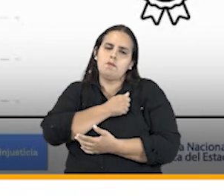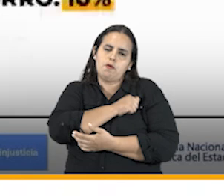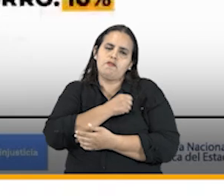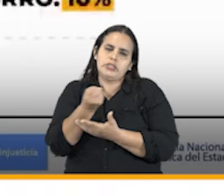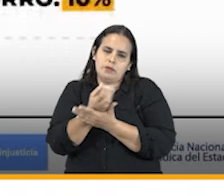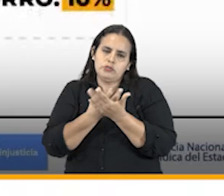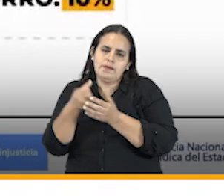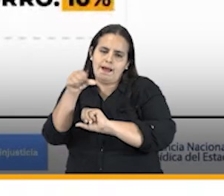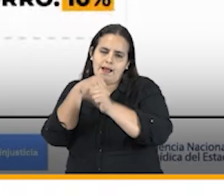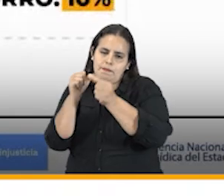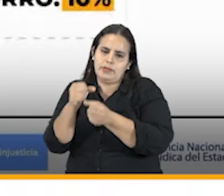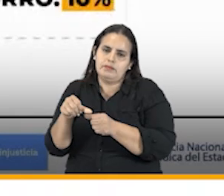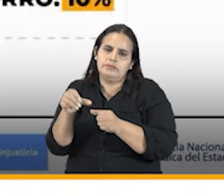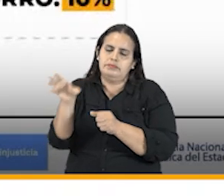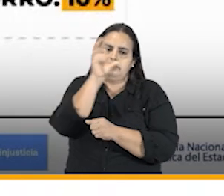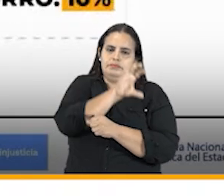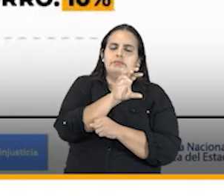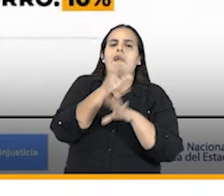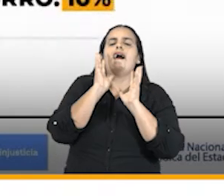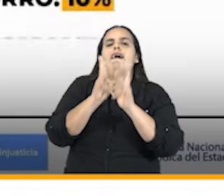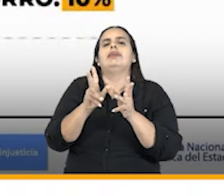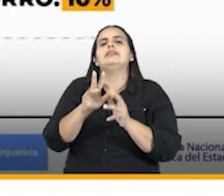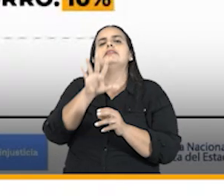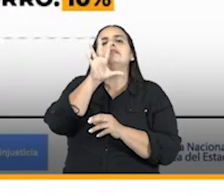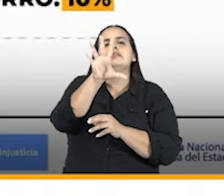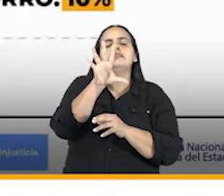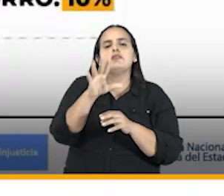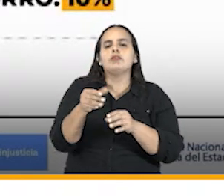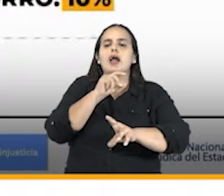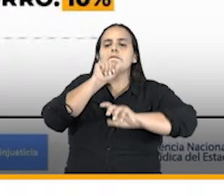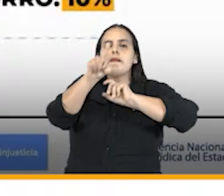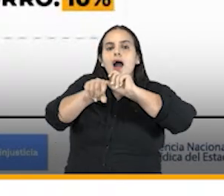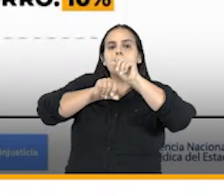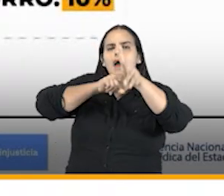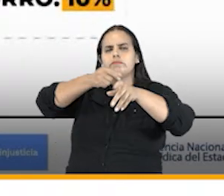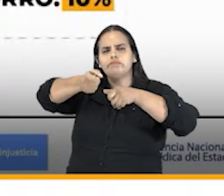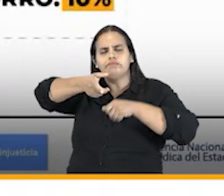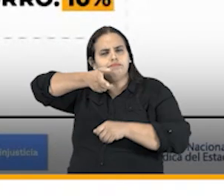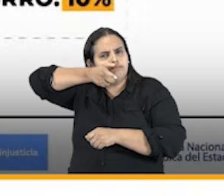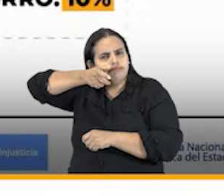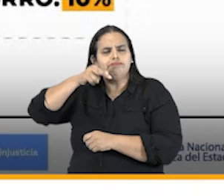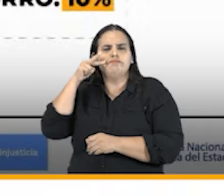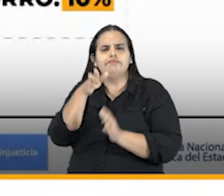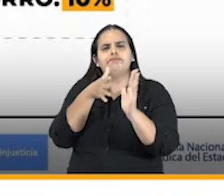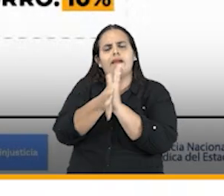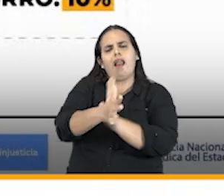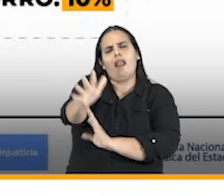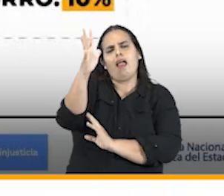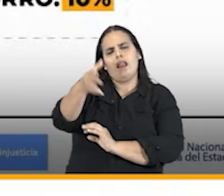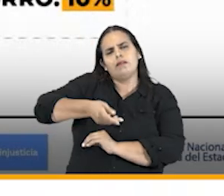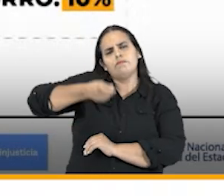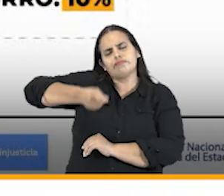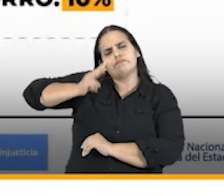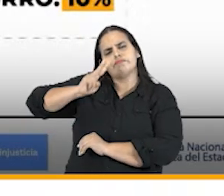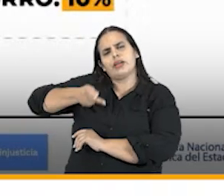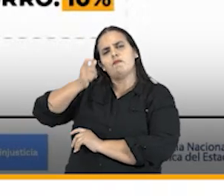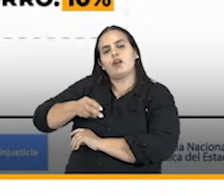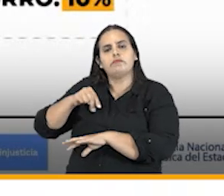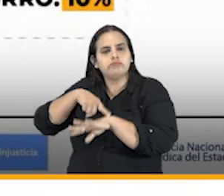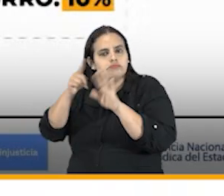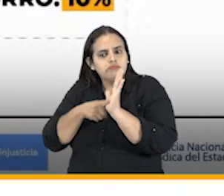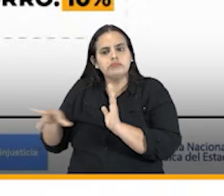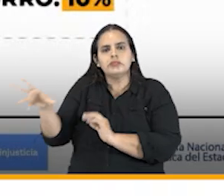devuelvan la diapositiva participamos en cinco audiencias de controversias internacionales y gestionamos